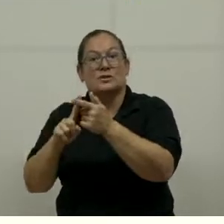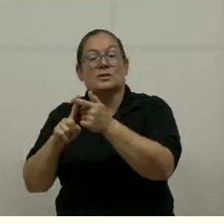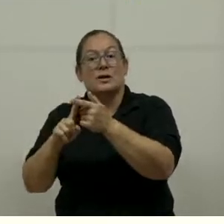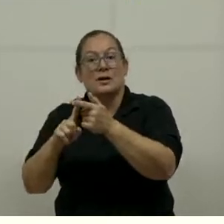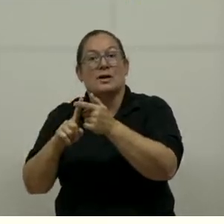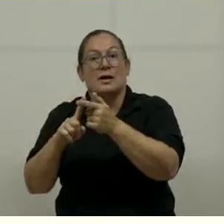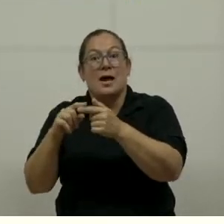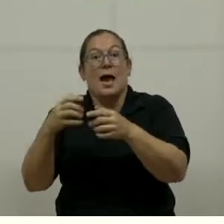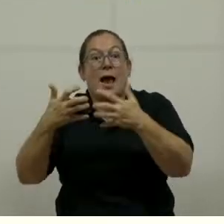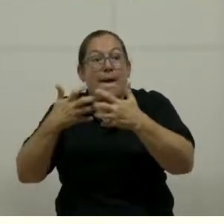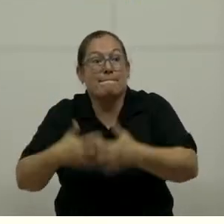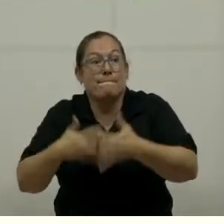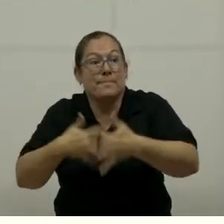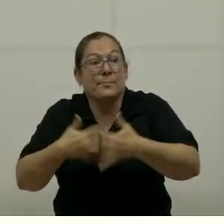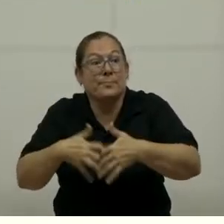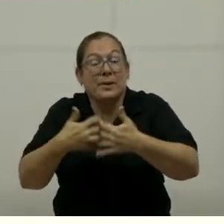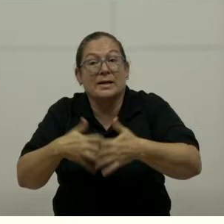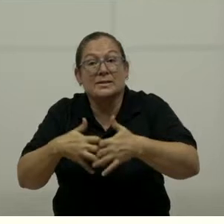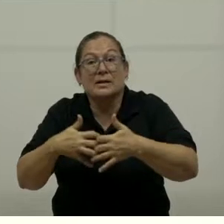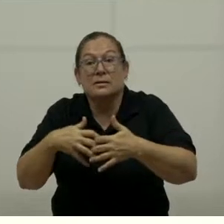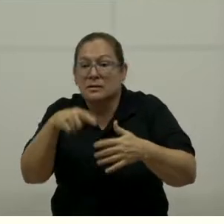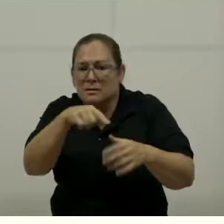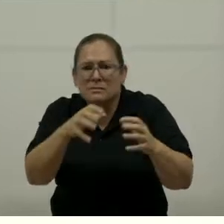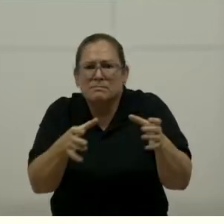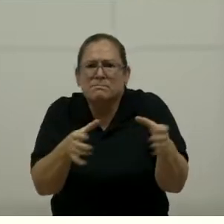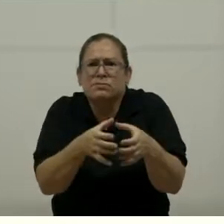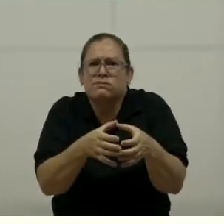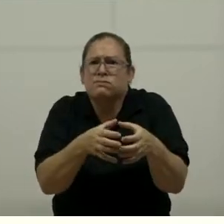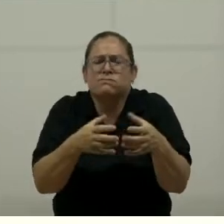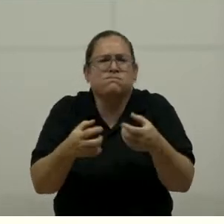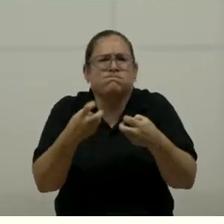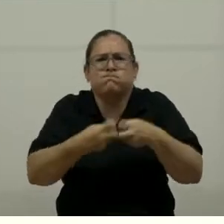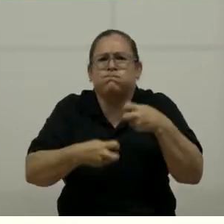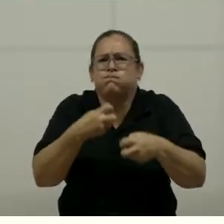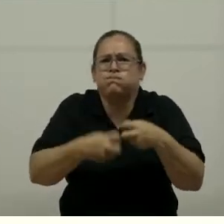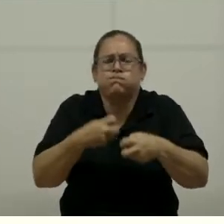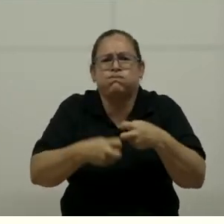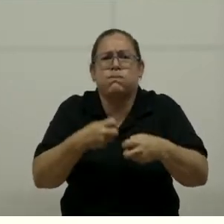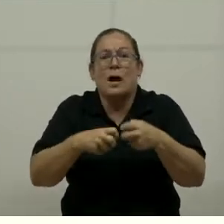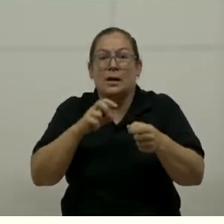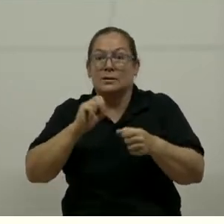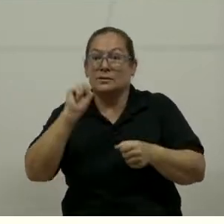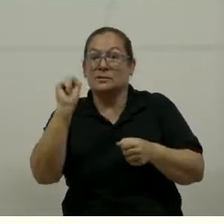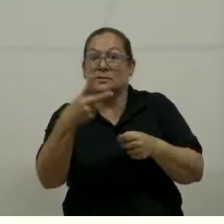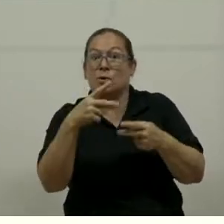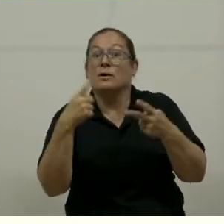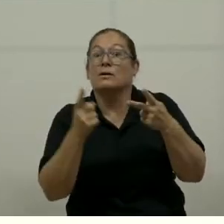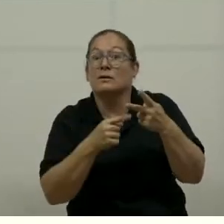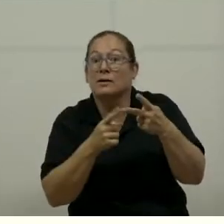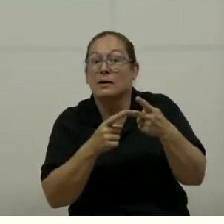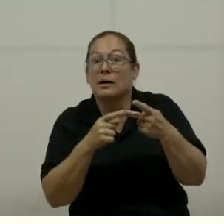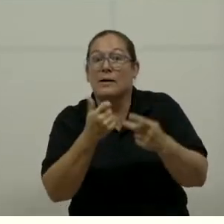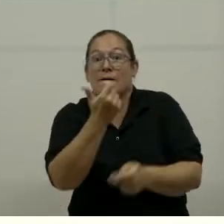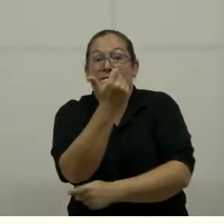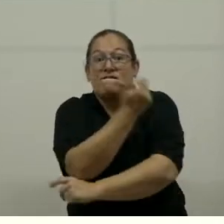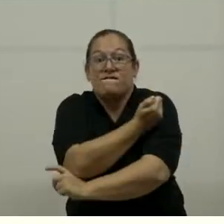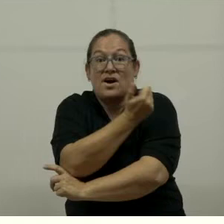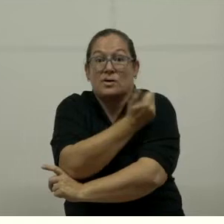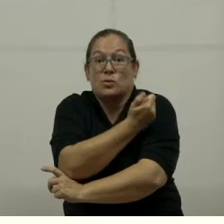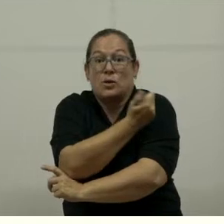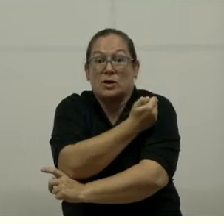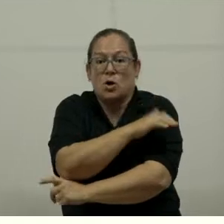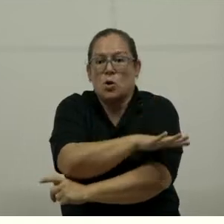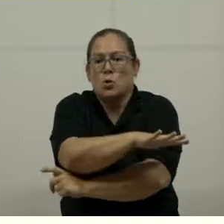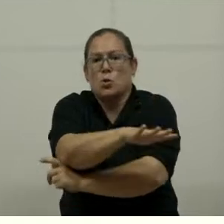desarrollo cuando las empresas, las MIPIMES, están necesitando esas platas. Lo segundo es la vacunación del sector y lo hemos visto en casos